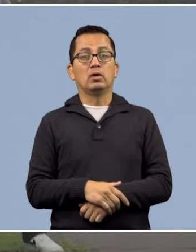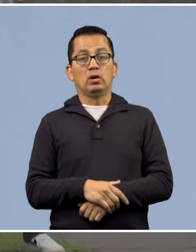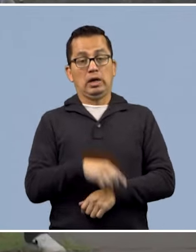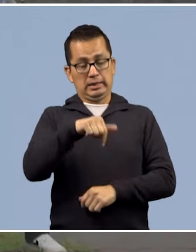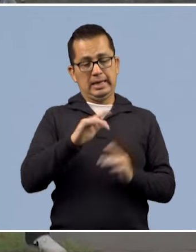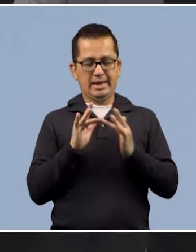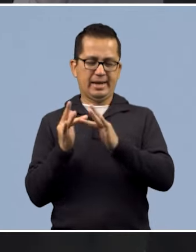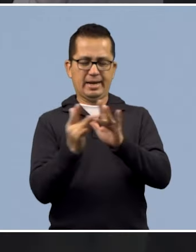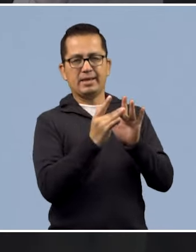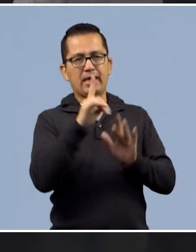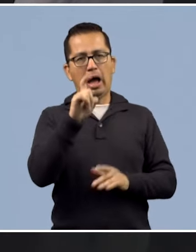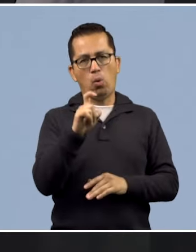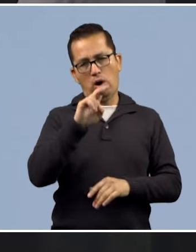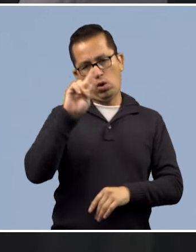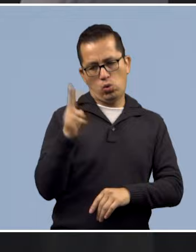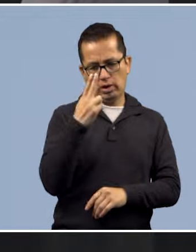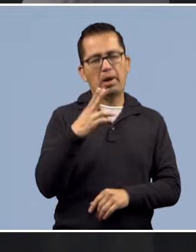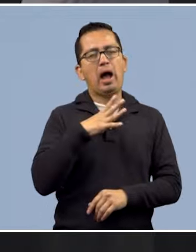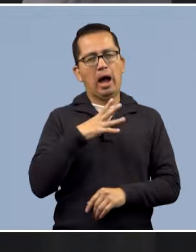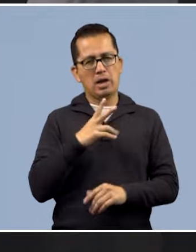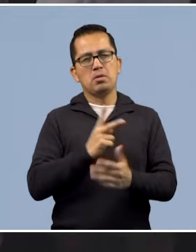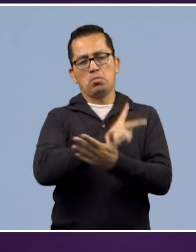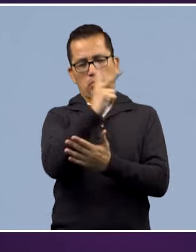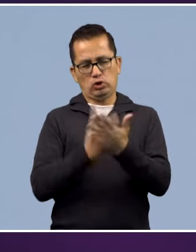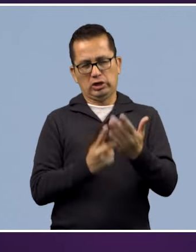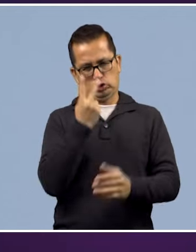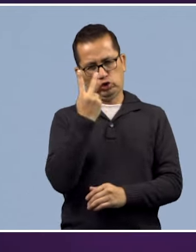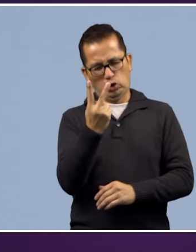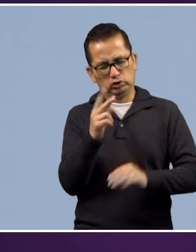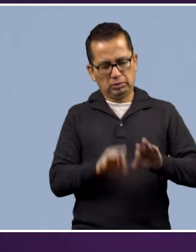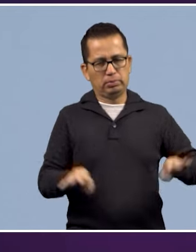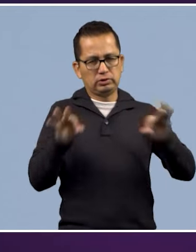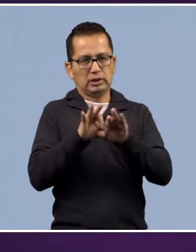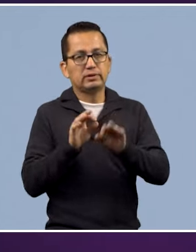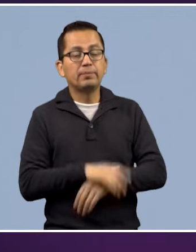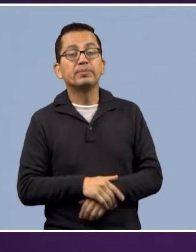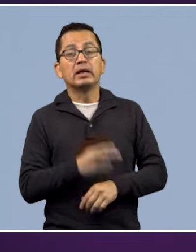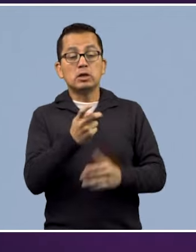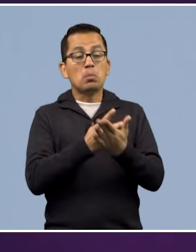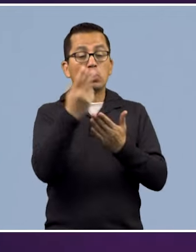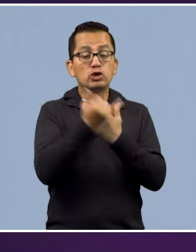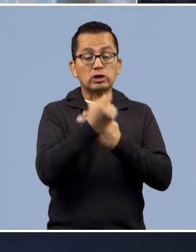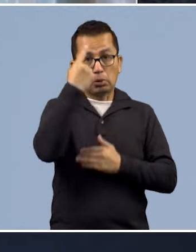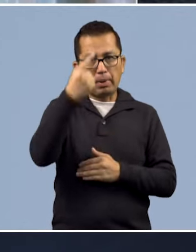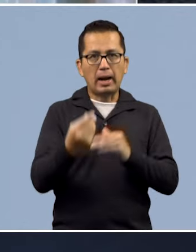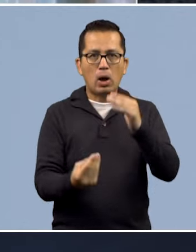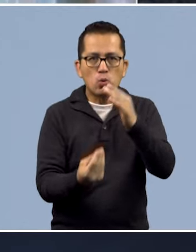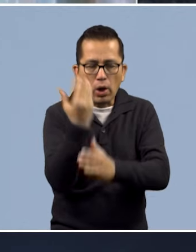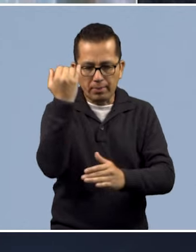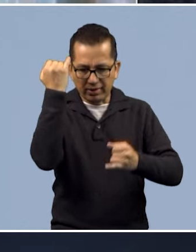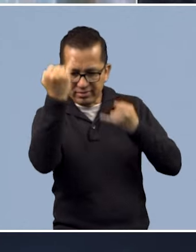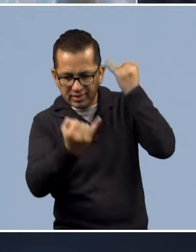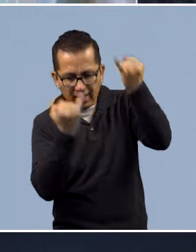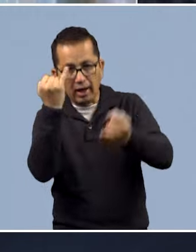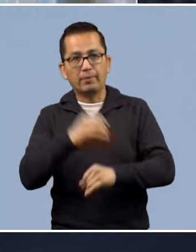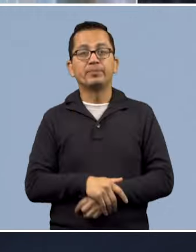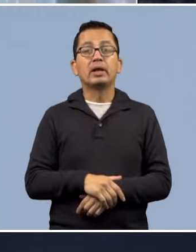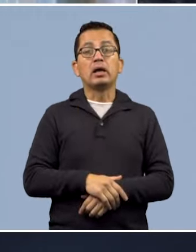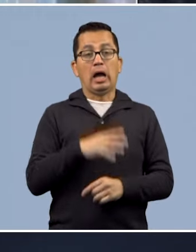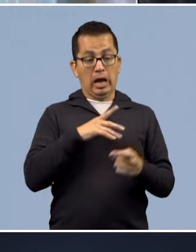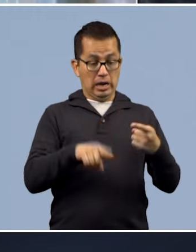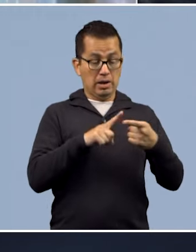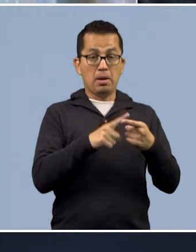UNAM tenemos dos proyectos muy importantes que están orientados a justamente generar la innovación. Por un lado tenemos el Premio Nacional